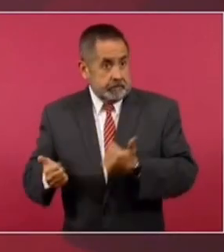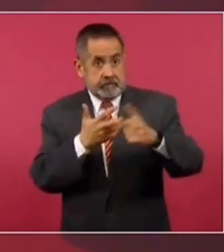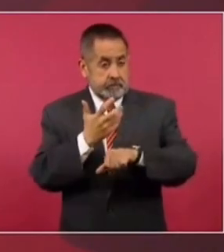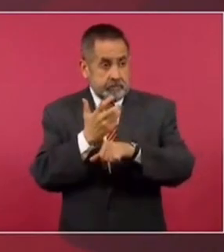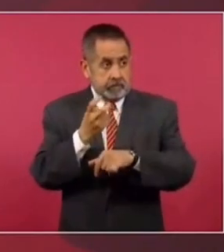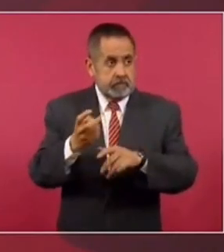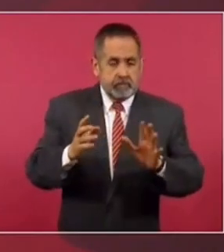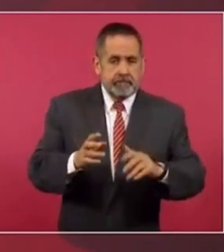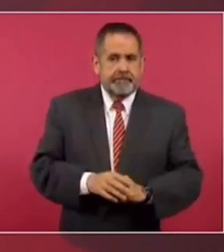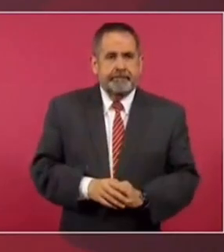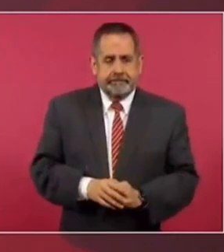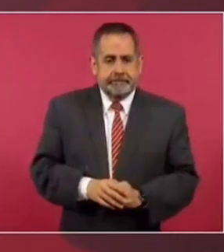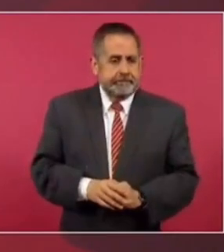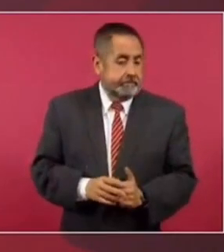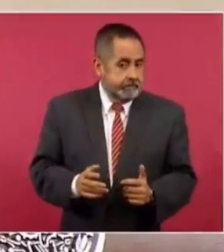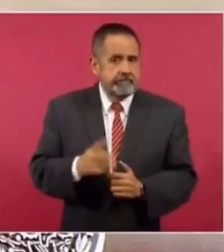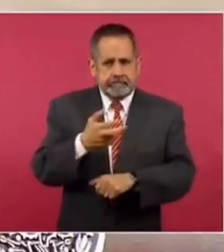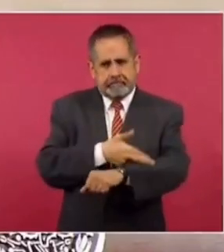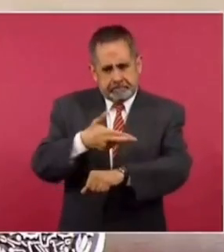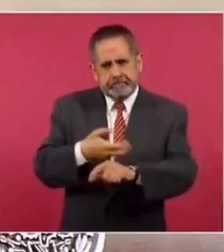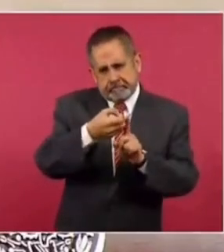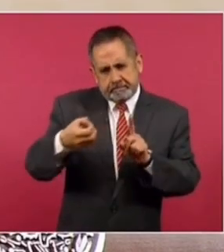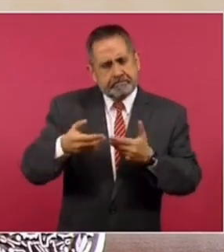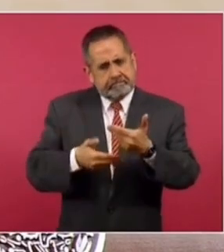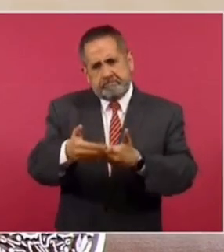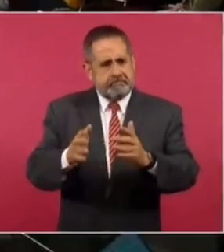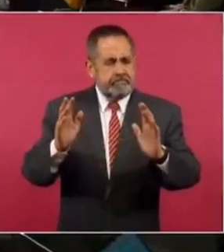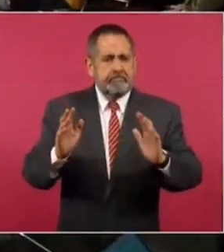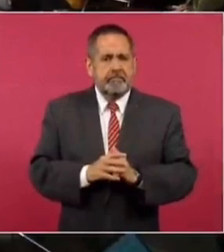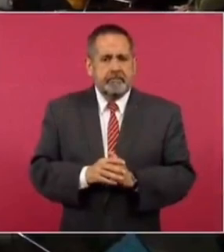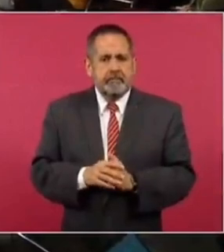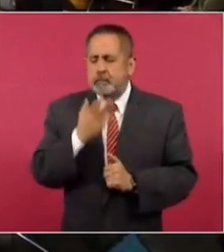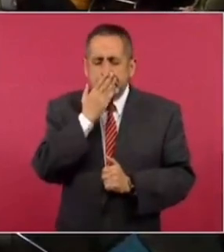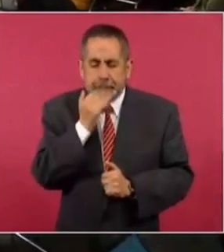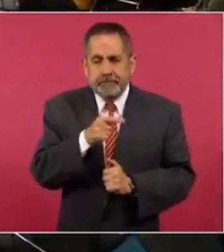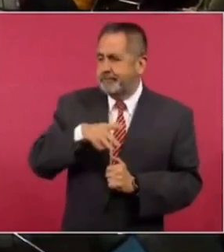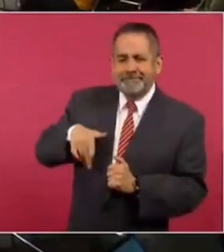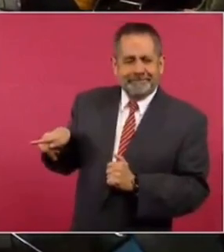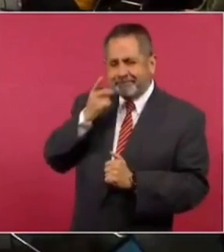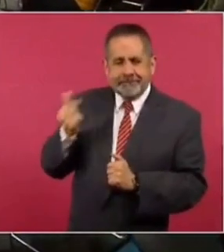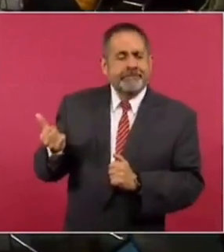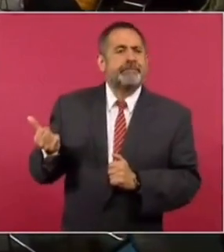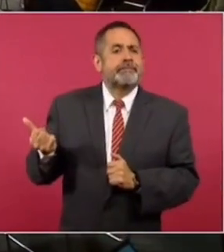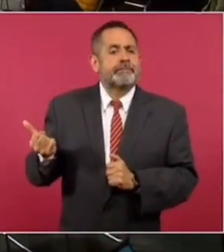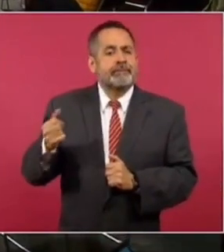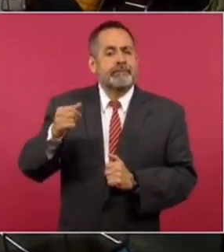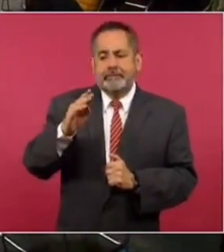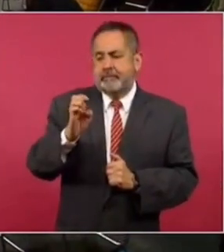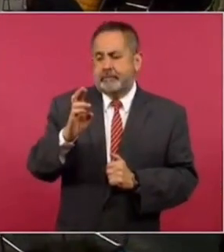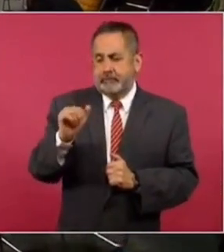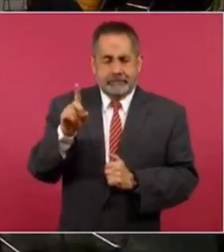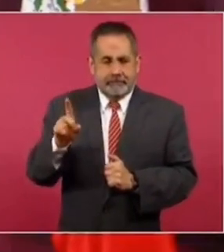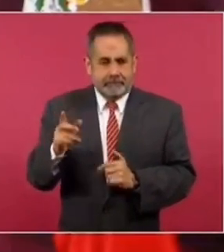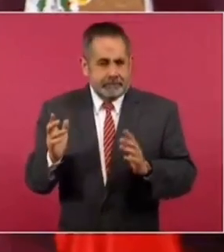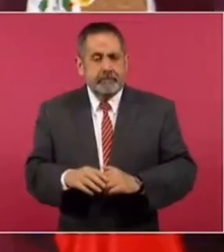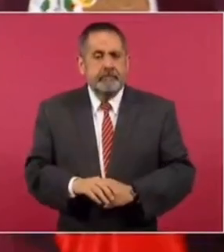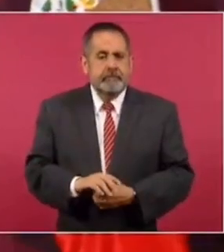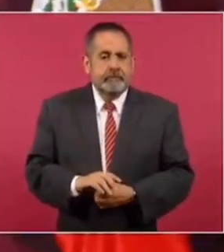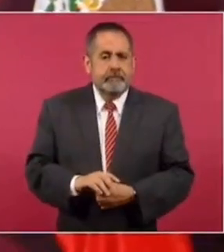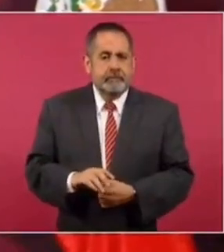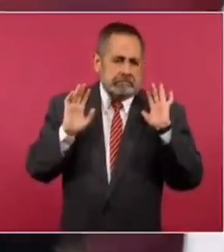que se le extradite y es un proceso. Entonces, no hay, como lo mencionó Marcelo, si fue así,